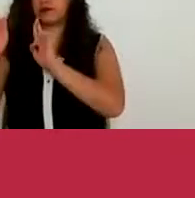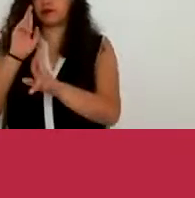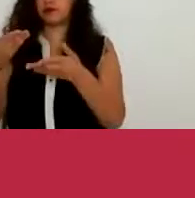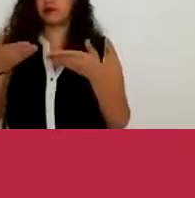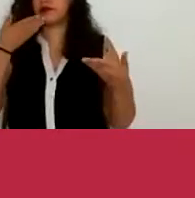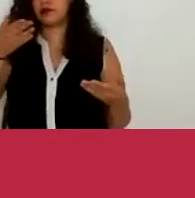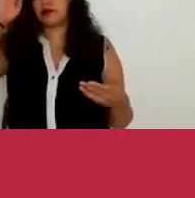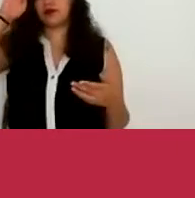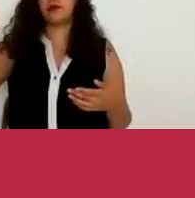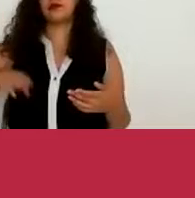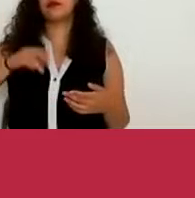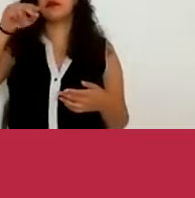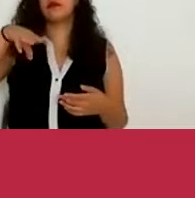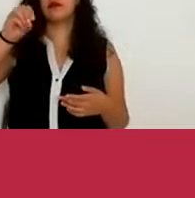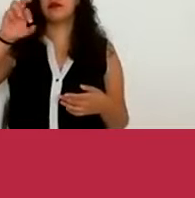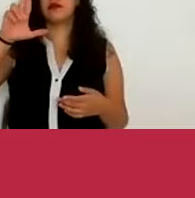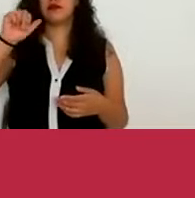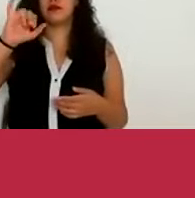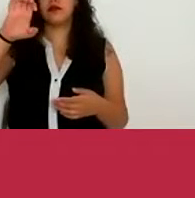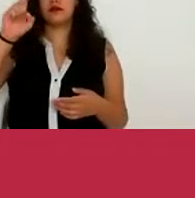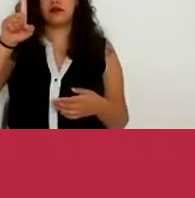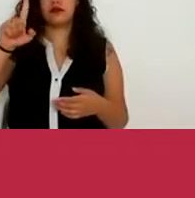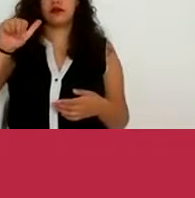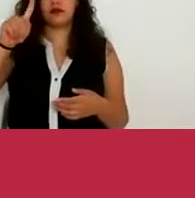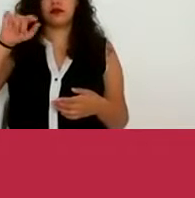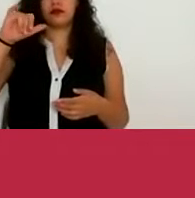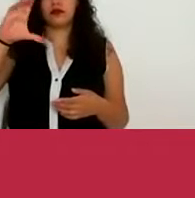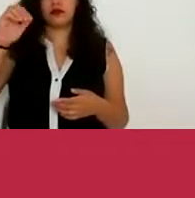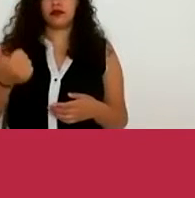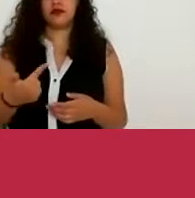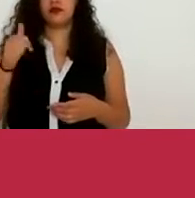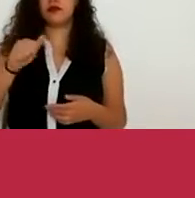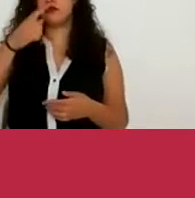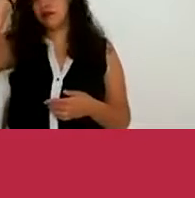maestra Noren Sástiga, jefa del Departamento de Desarrollo y Capacitación.